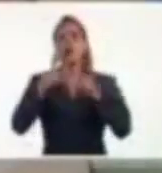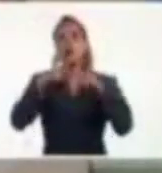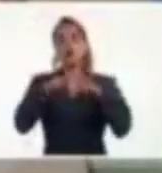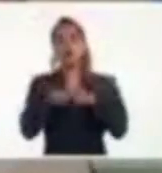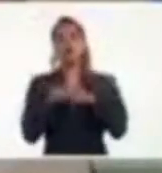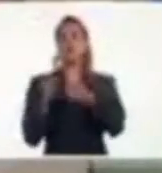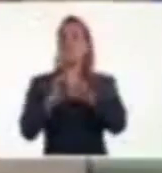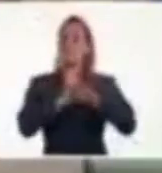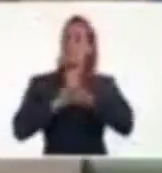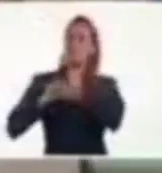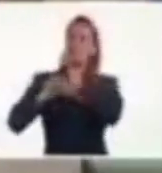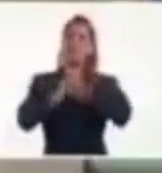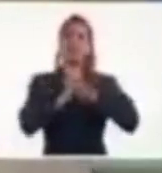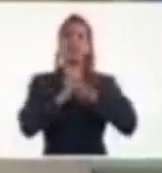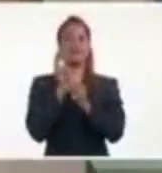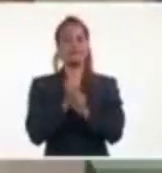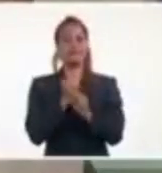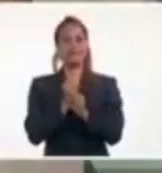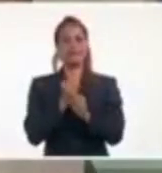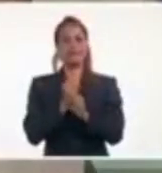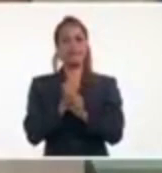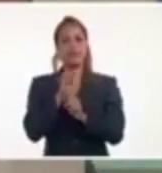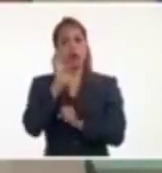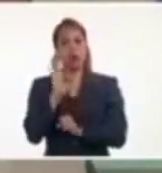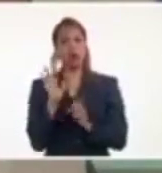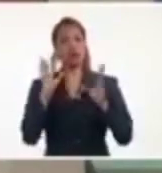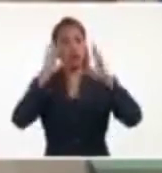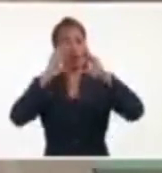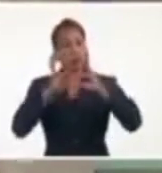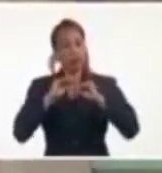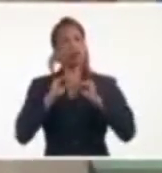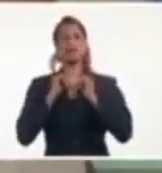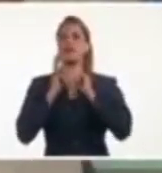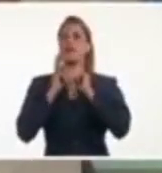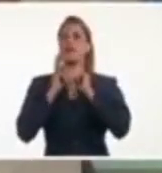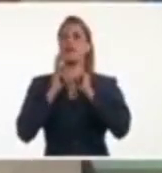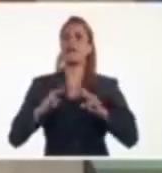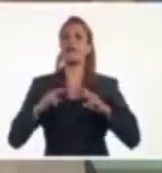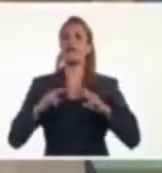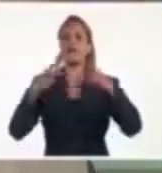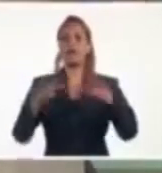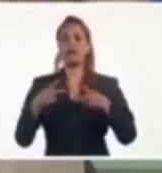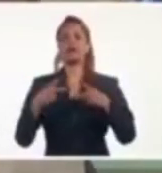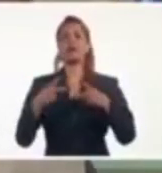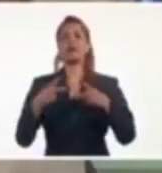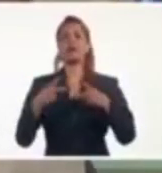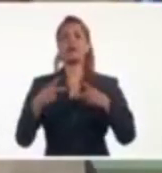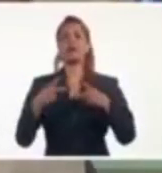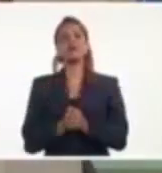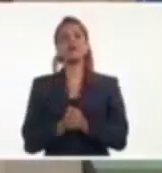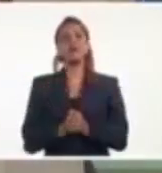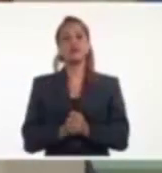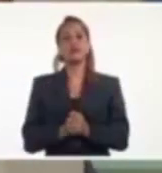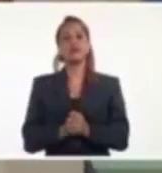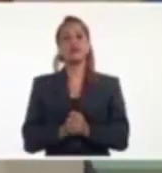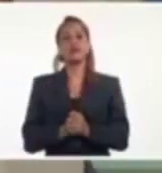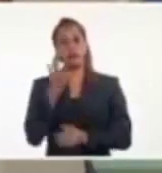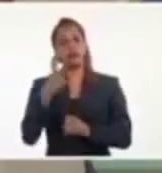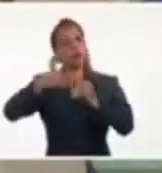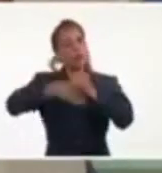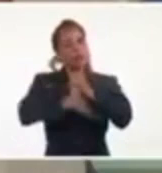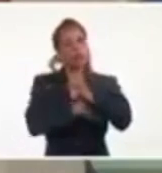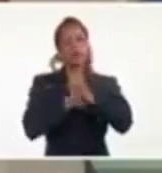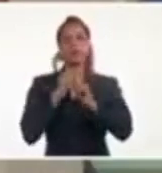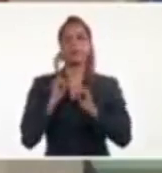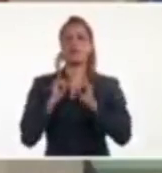compañeros y a las 8 de la noche daremos otra información bastante amplia en el noticiero estelar